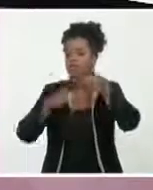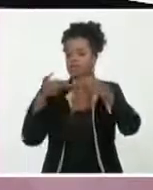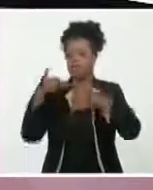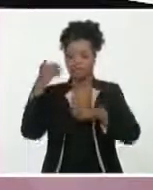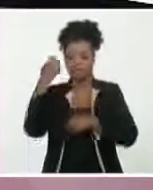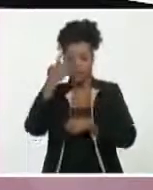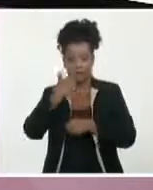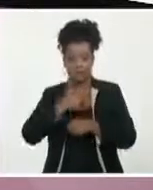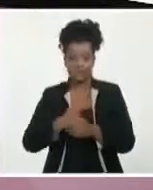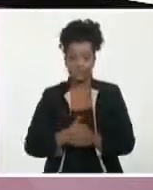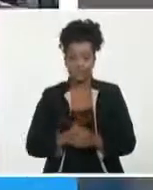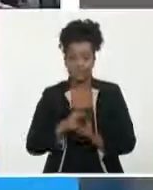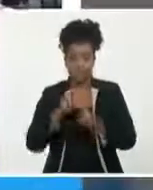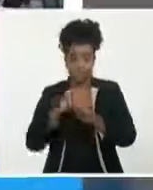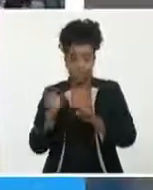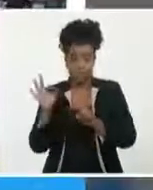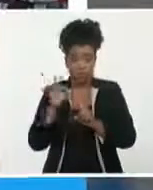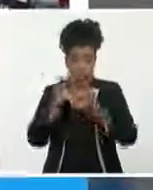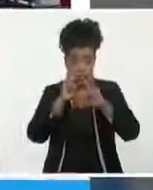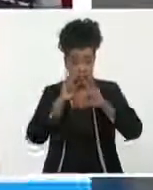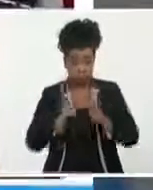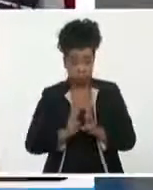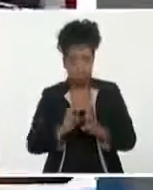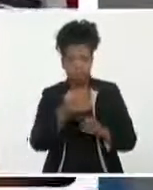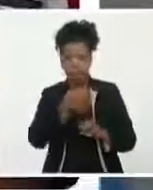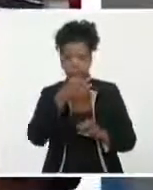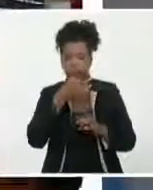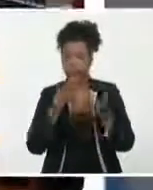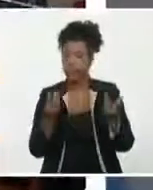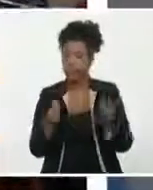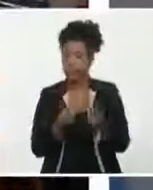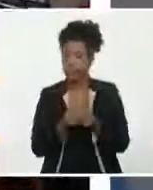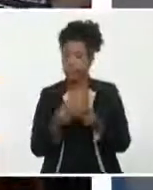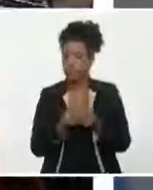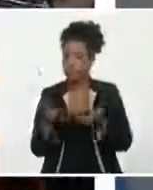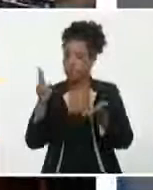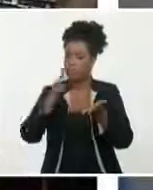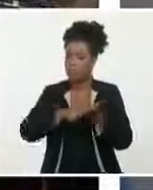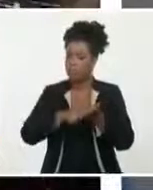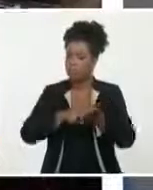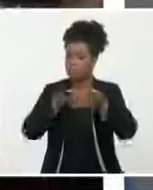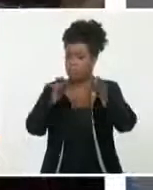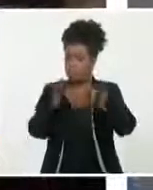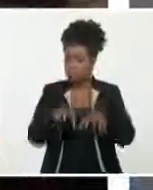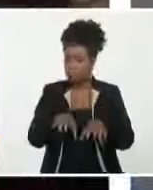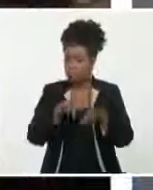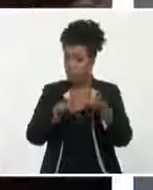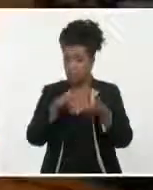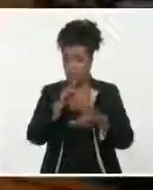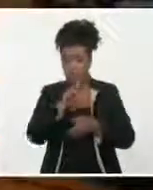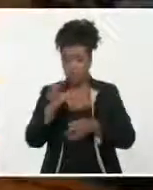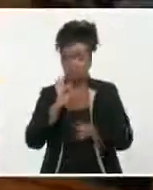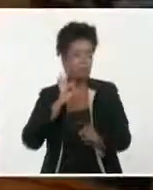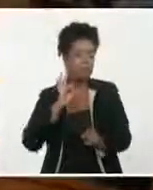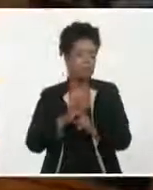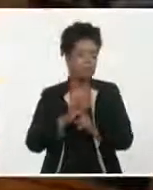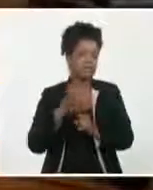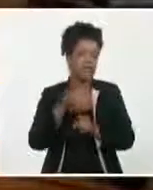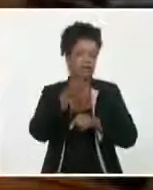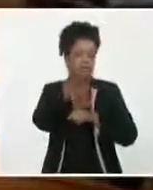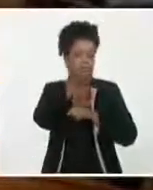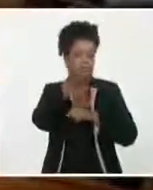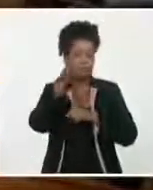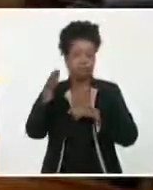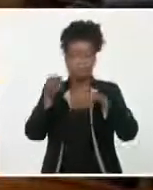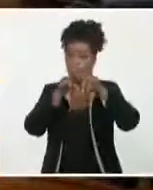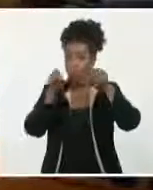En su cuenta en Twitter, Díaz Canel expresó que junto al secretariado del Comité Central del Partido Comunista de Cuba, comenzará un recorrido por todo el